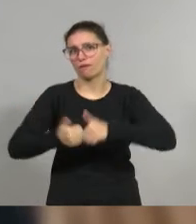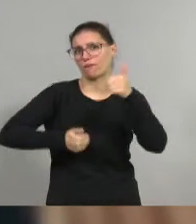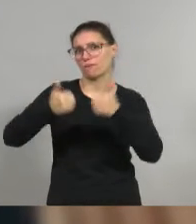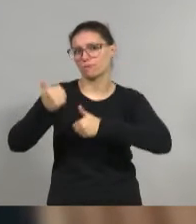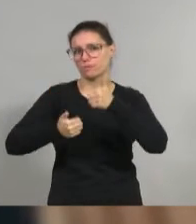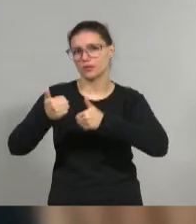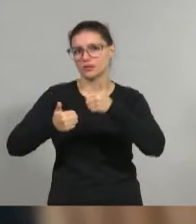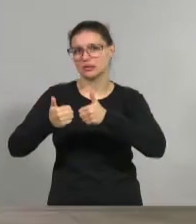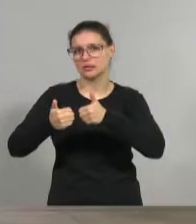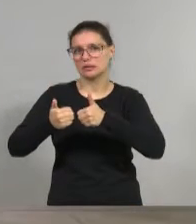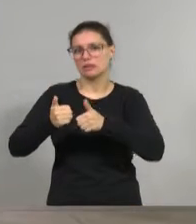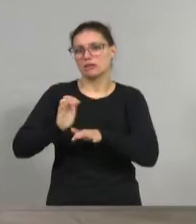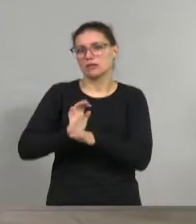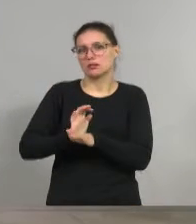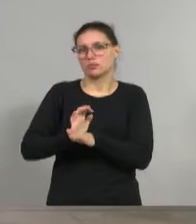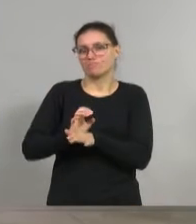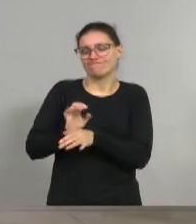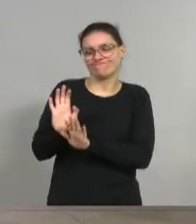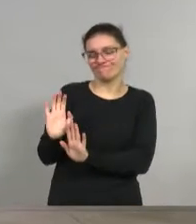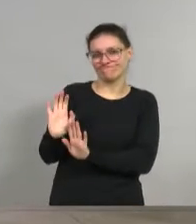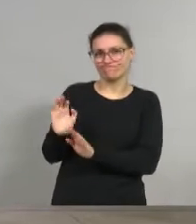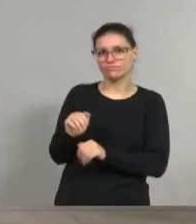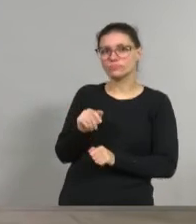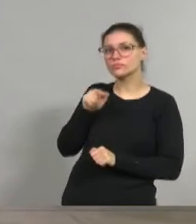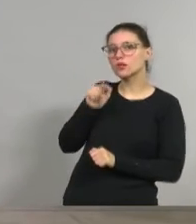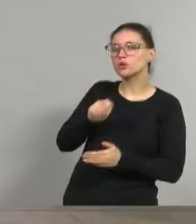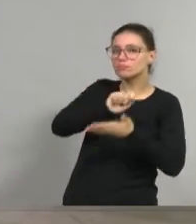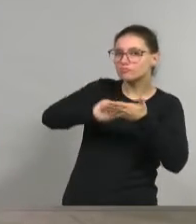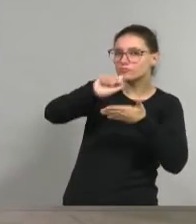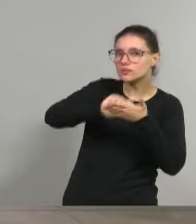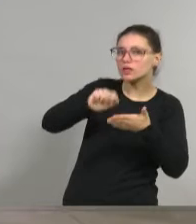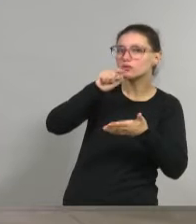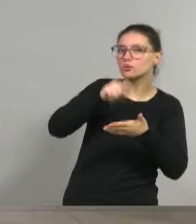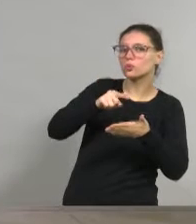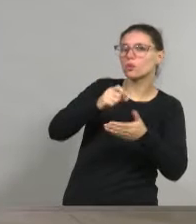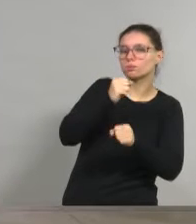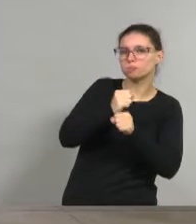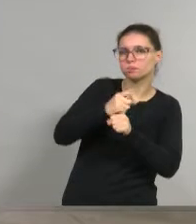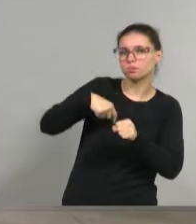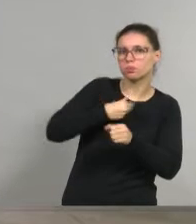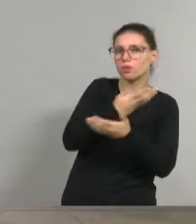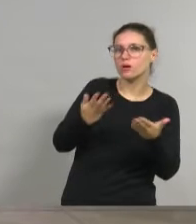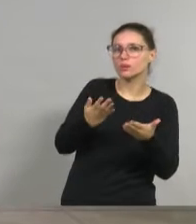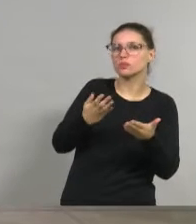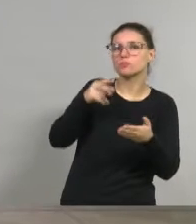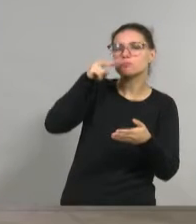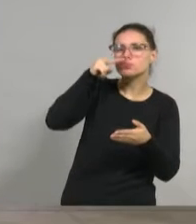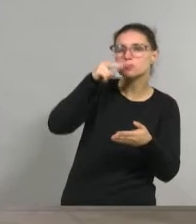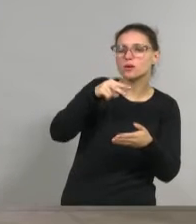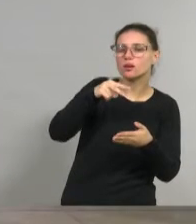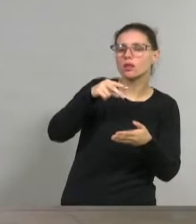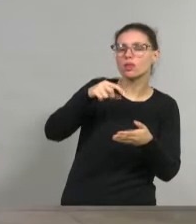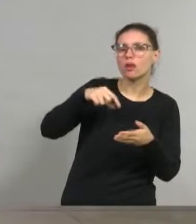amigable para ser habitada. En uno de sus textos aborda al trabajo social desde una mirada histórica centrada en la intervención.